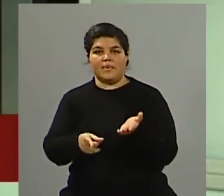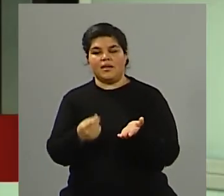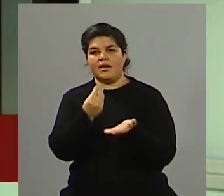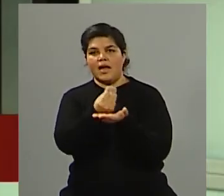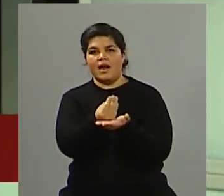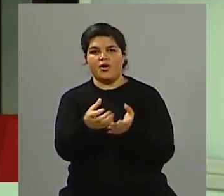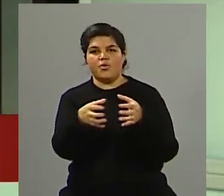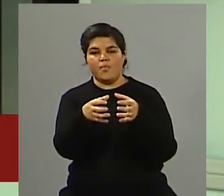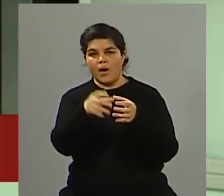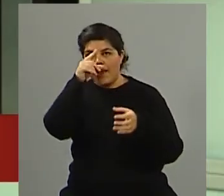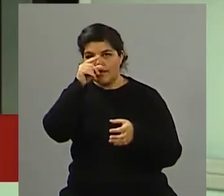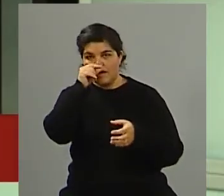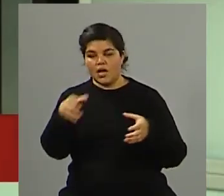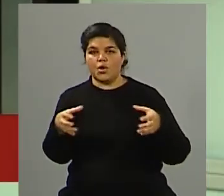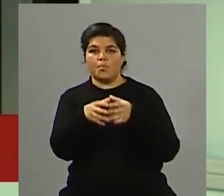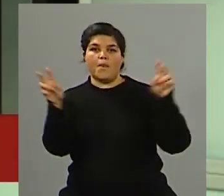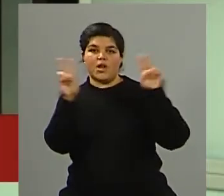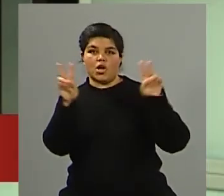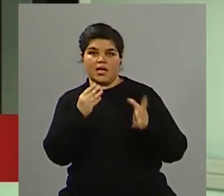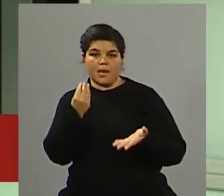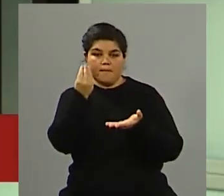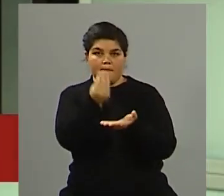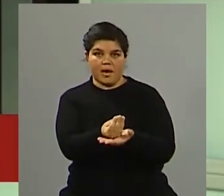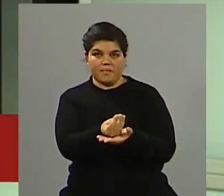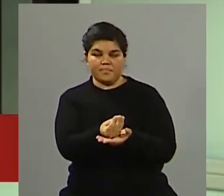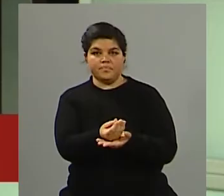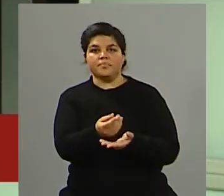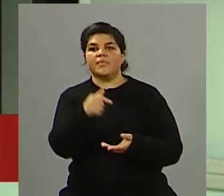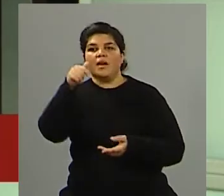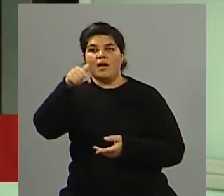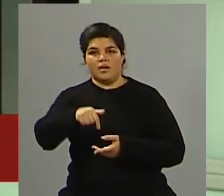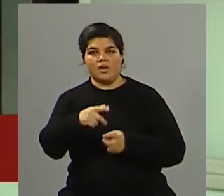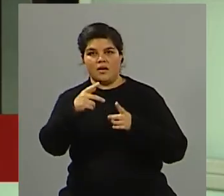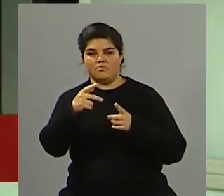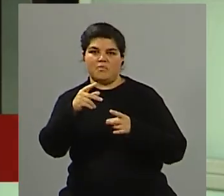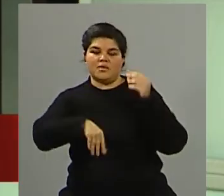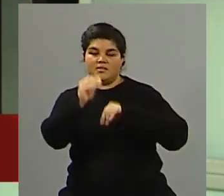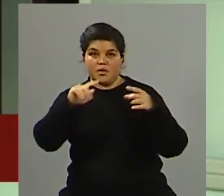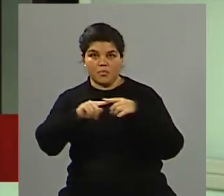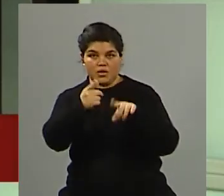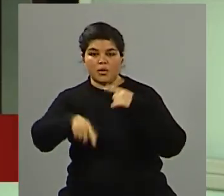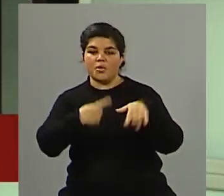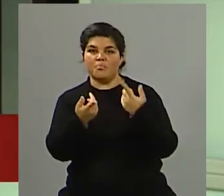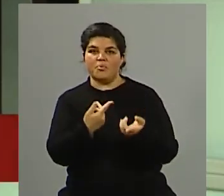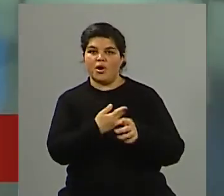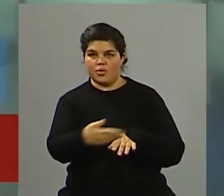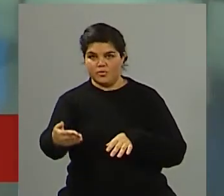por el frente elegí el peronismo en ese departamento estamos en chat político quédense ahí porque seguimos hablando con ella en unos minutos